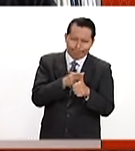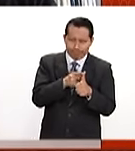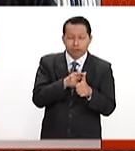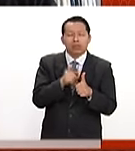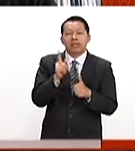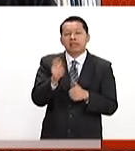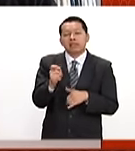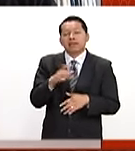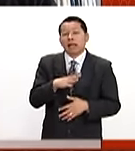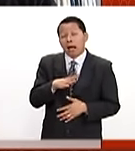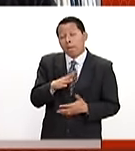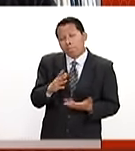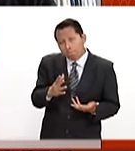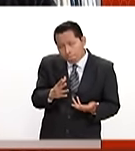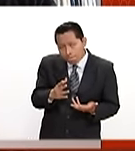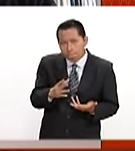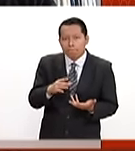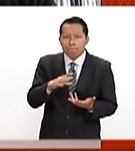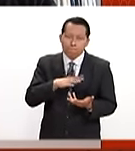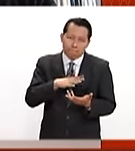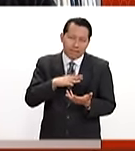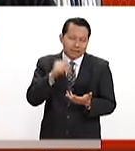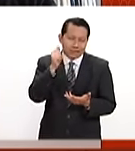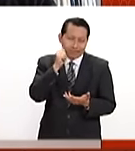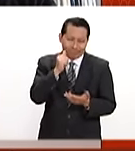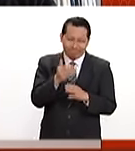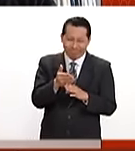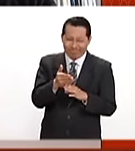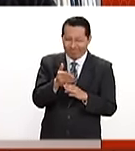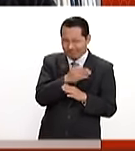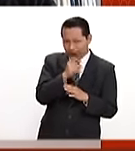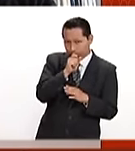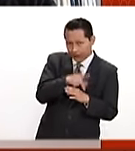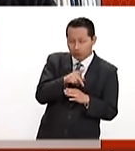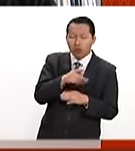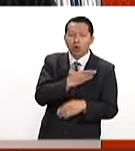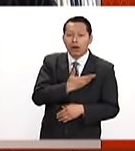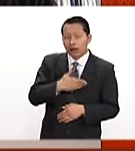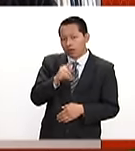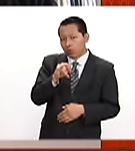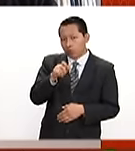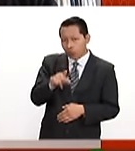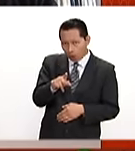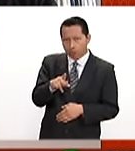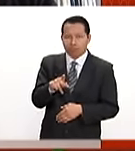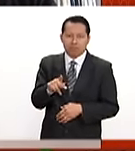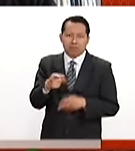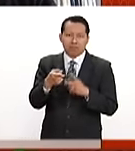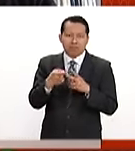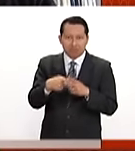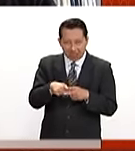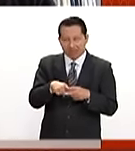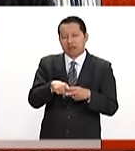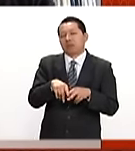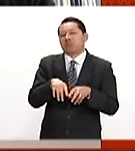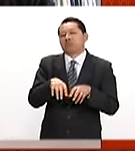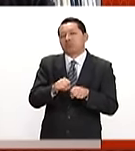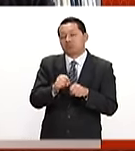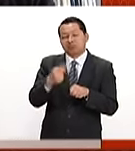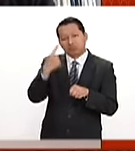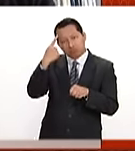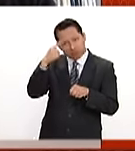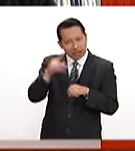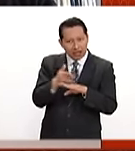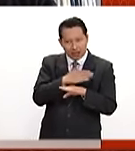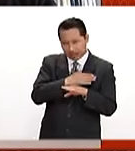a fuerza de decretazos, porque así lo ha hecho desde que asumió el poder. Donald Trump está cumpliendo las promesas de campaña, una de ellas,